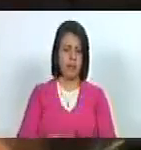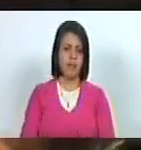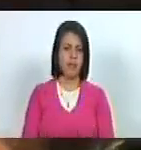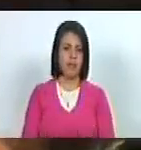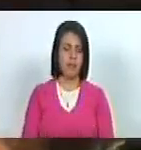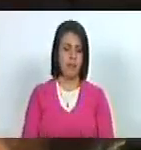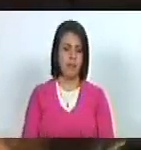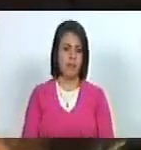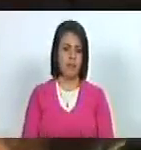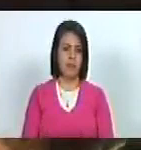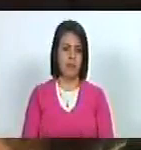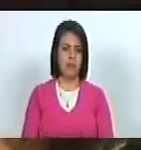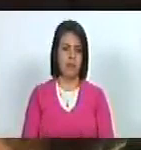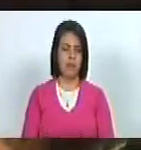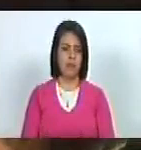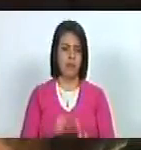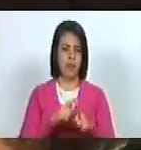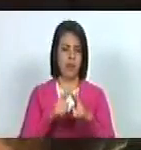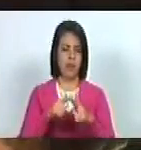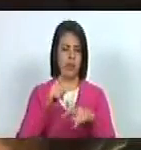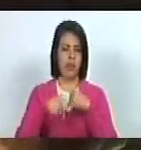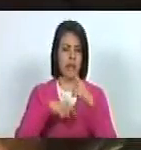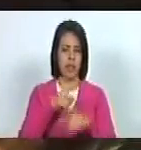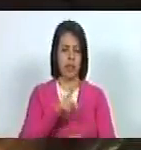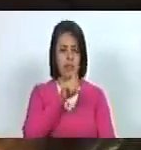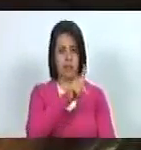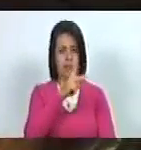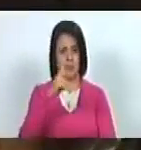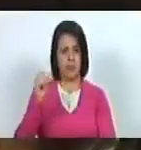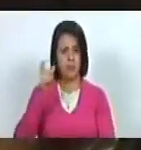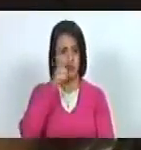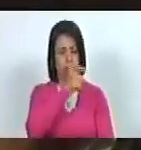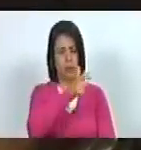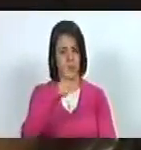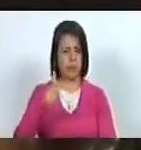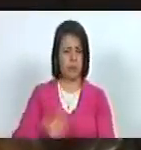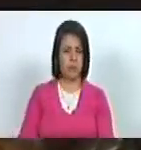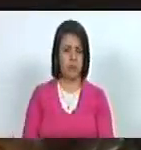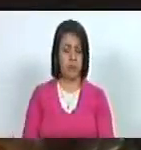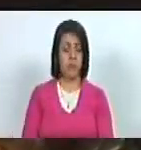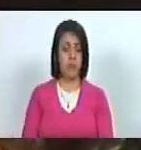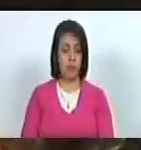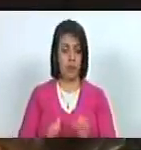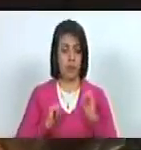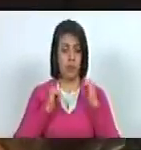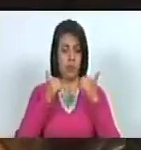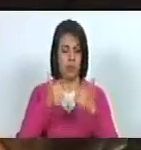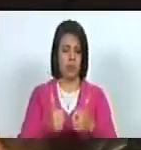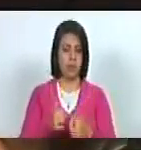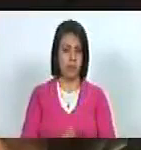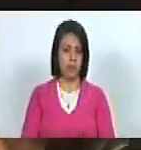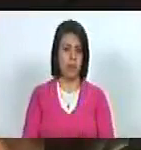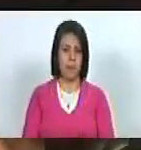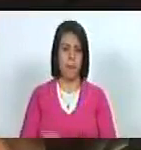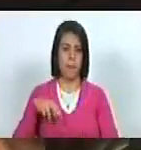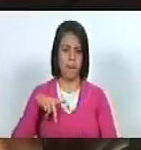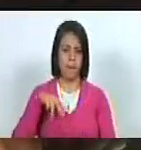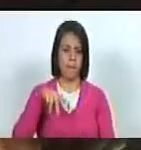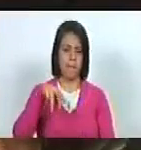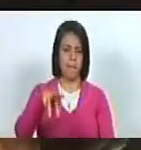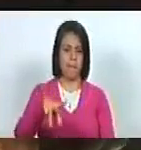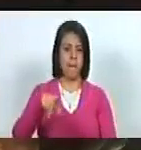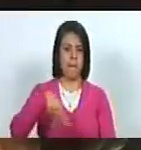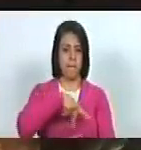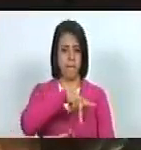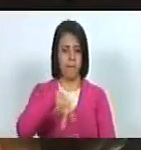recorría 120 pueblos desde que iniciaba su caminata desde